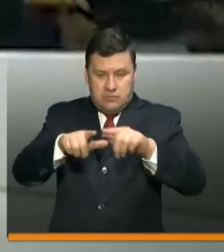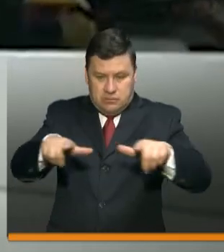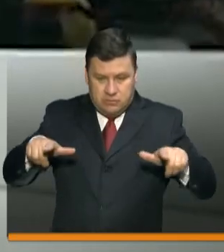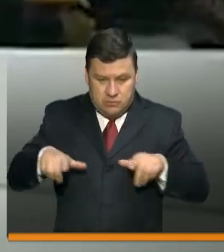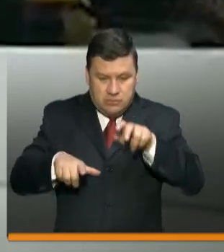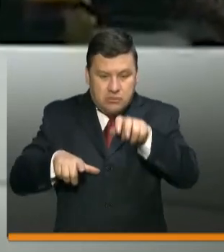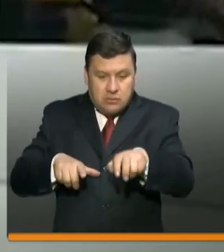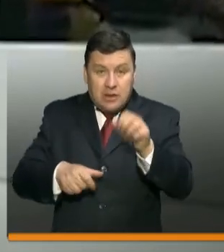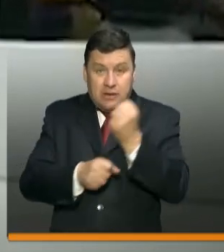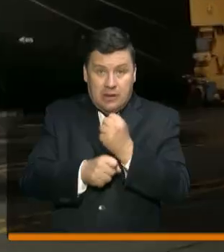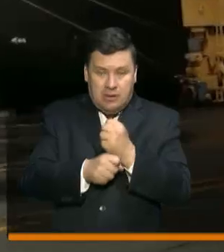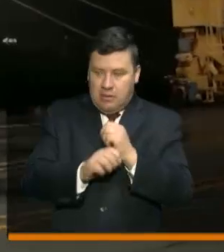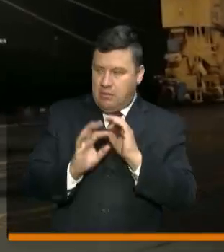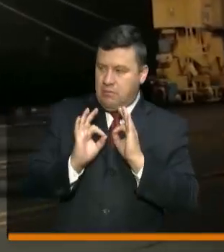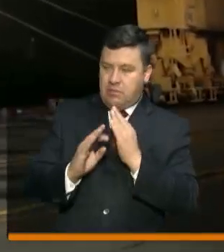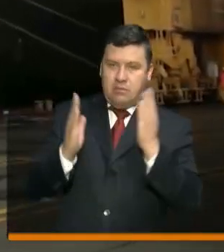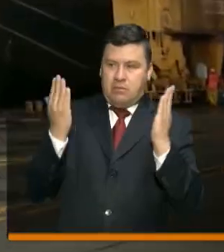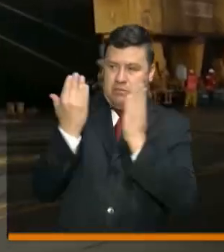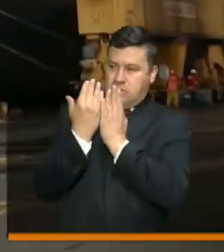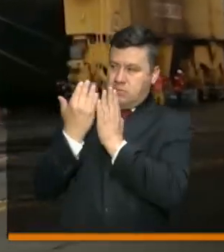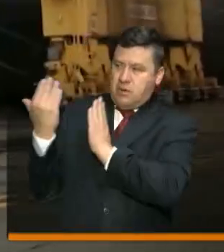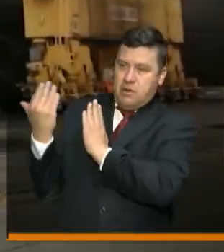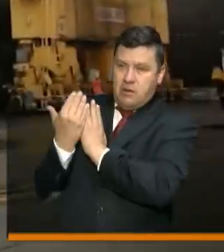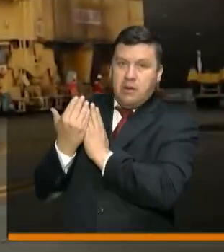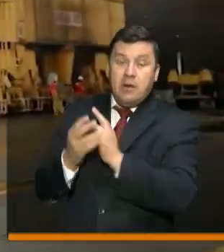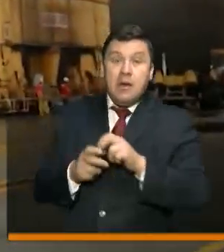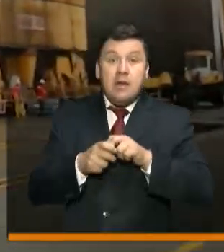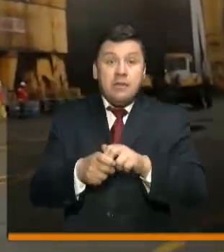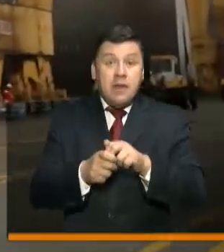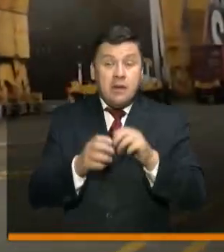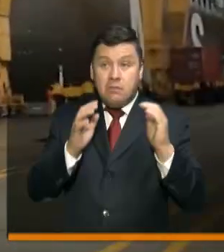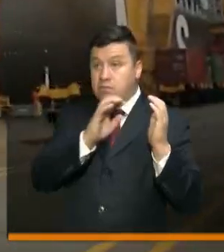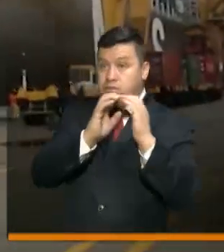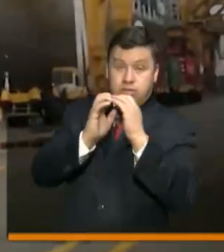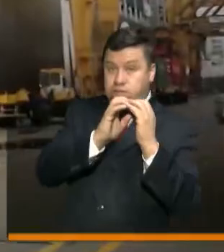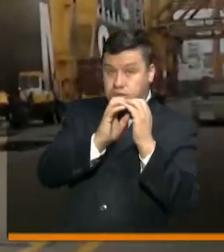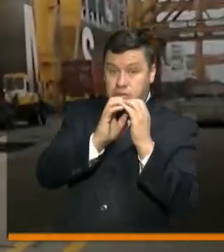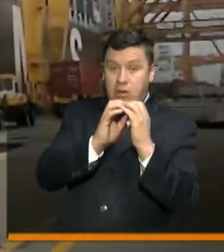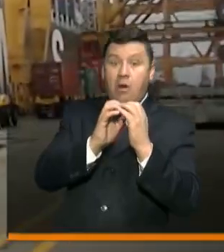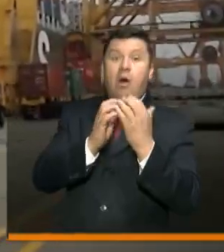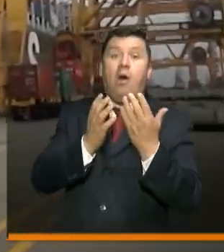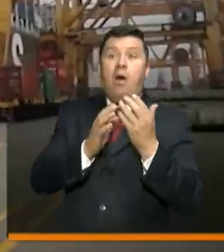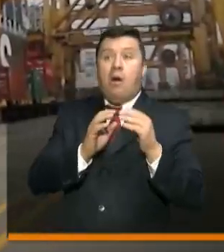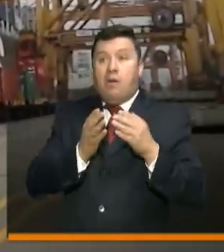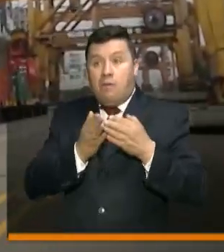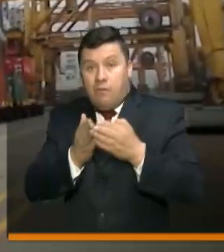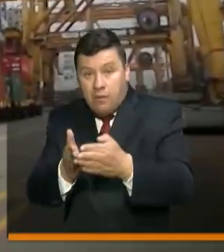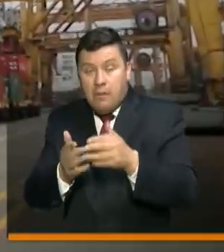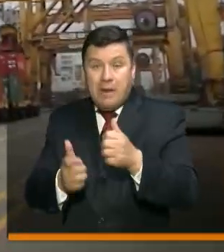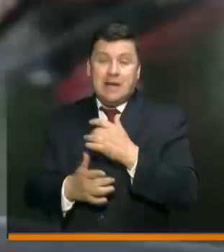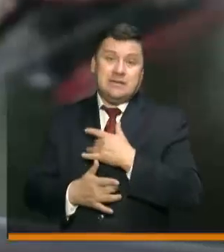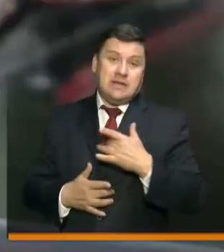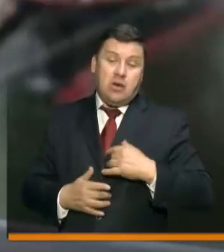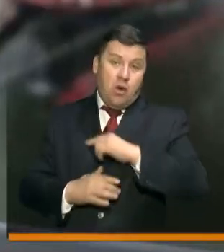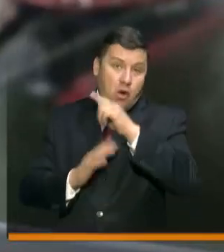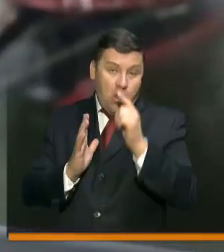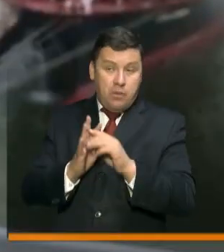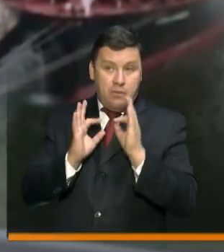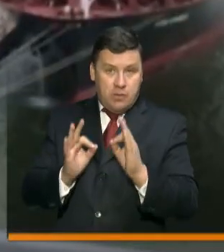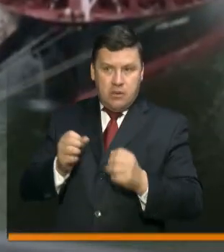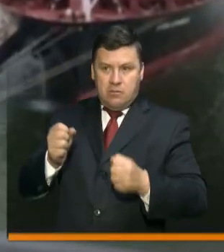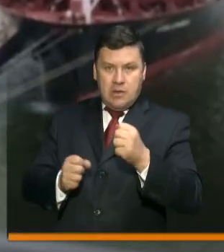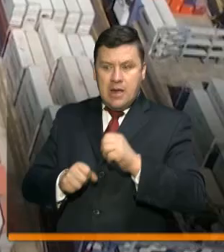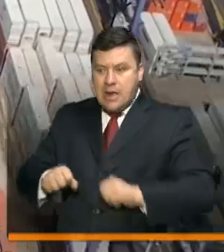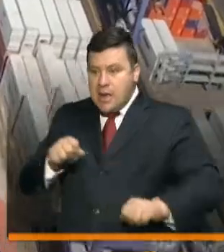siguiendo los protocolos. El personal del servicio de transporte de carga fluvial debe hacer seguimiento del estado de salud del personal. Mantener